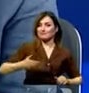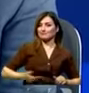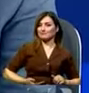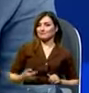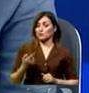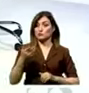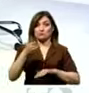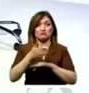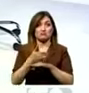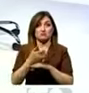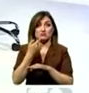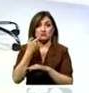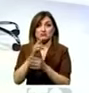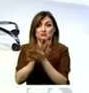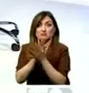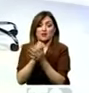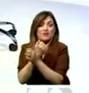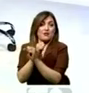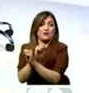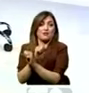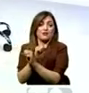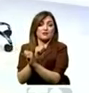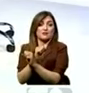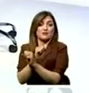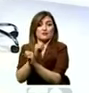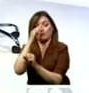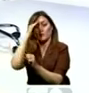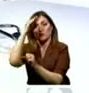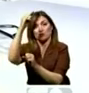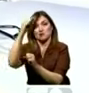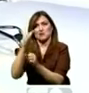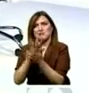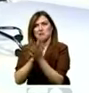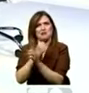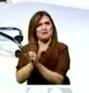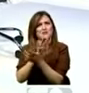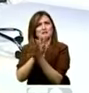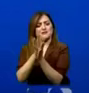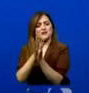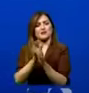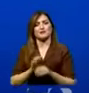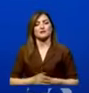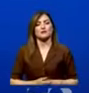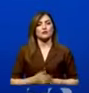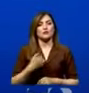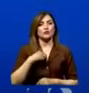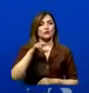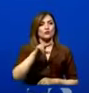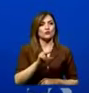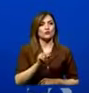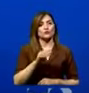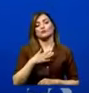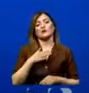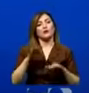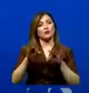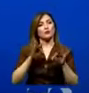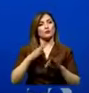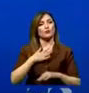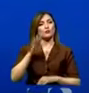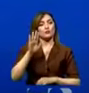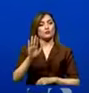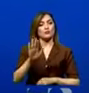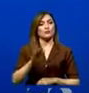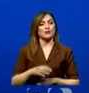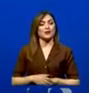salió además, ¿cierto? A defender a los policías que hicieron amnistía. No, le explico yo a usted. Yo estaba